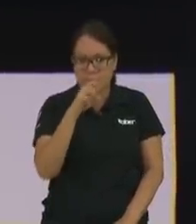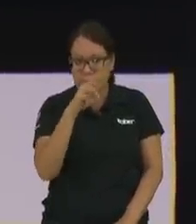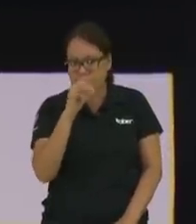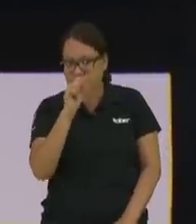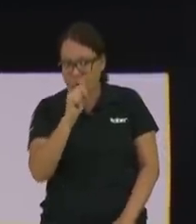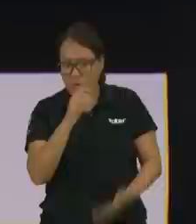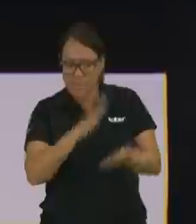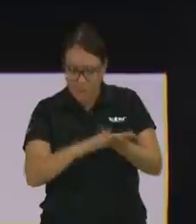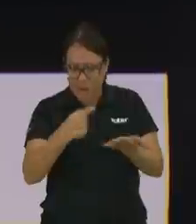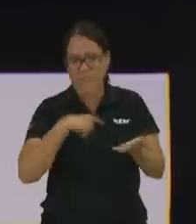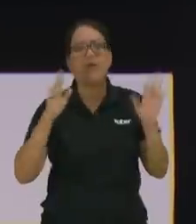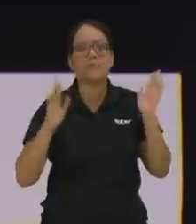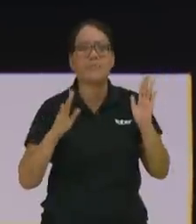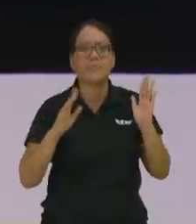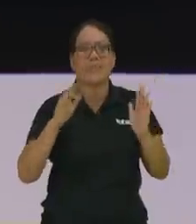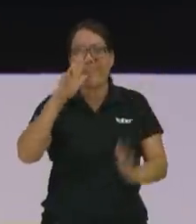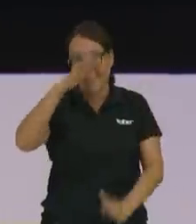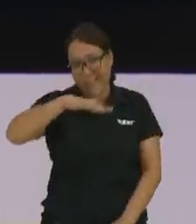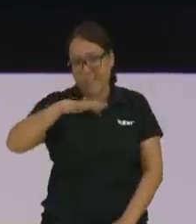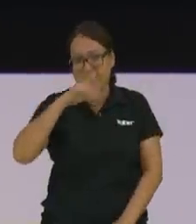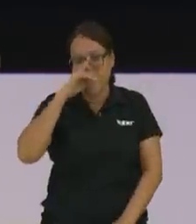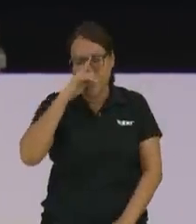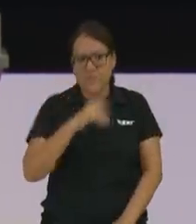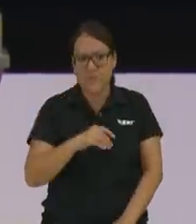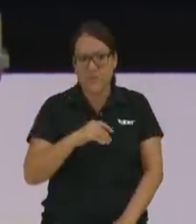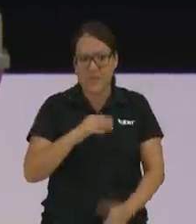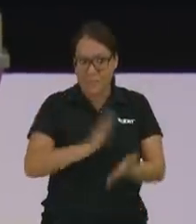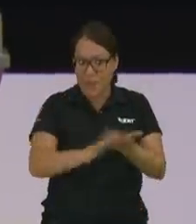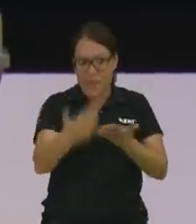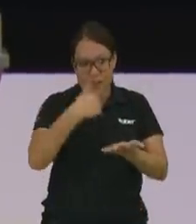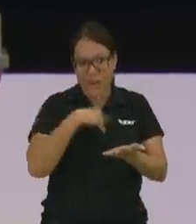tanto a las 3 de la tarde si no han habido abonos